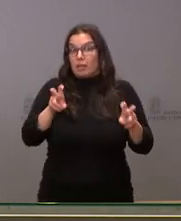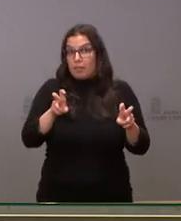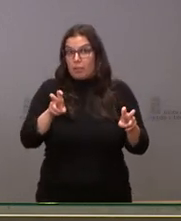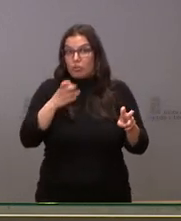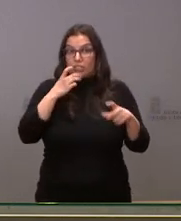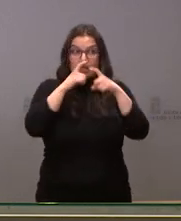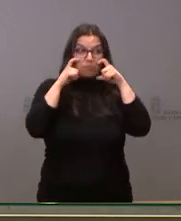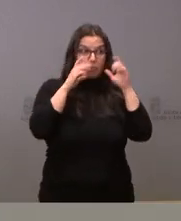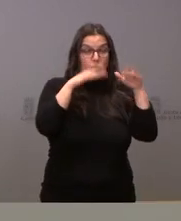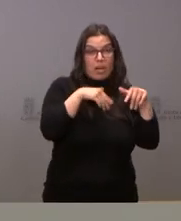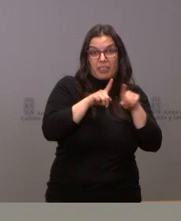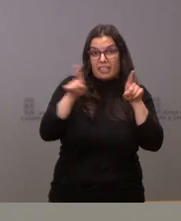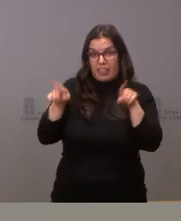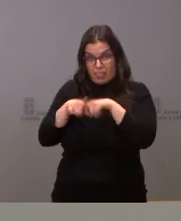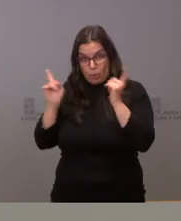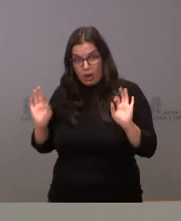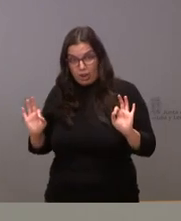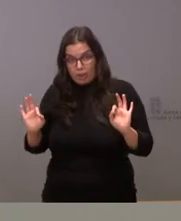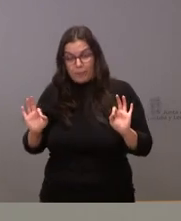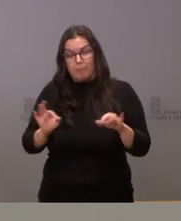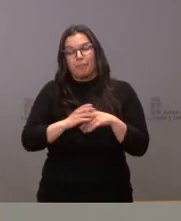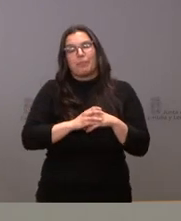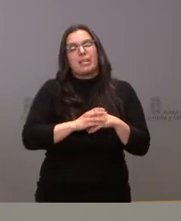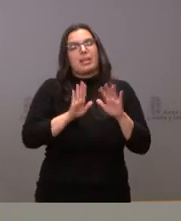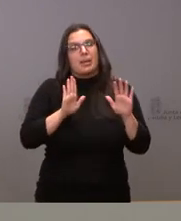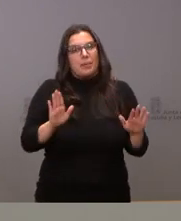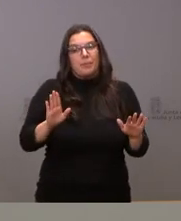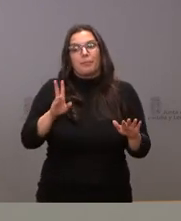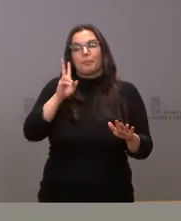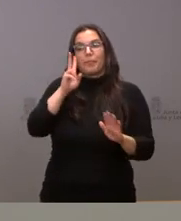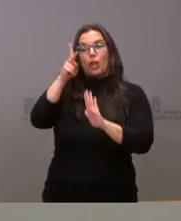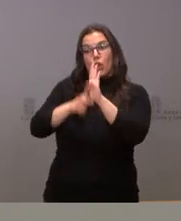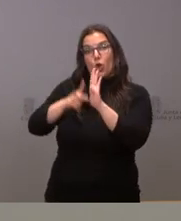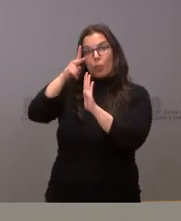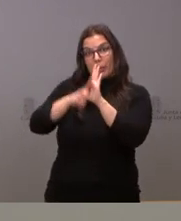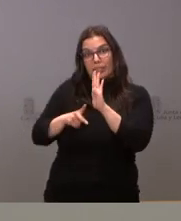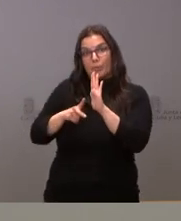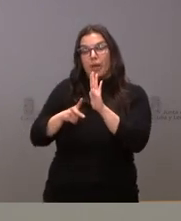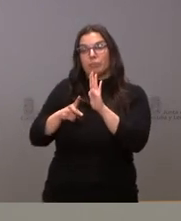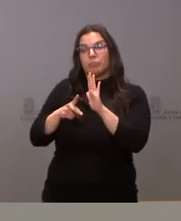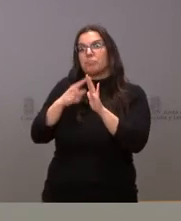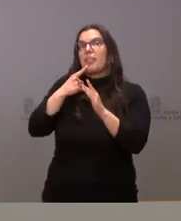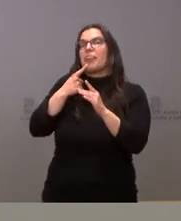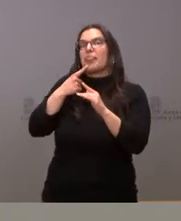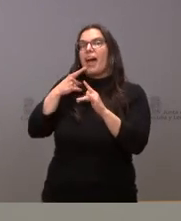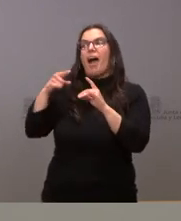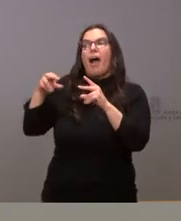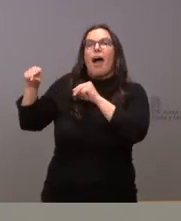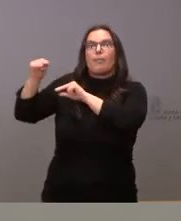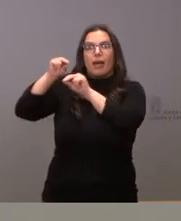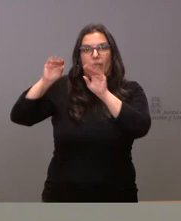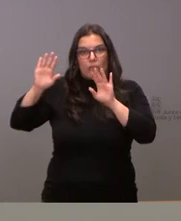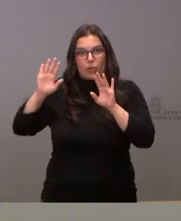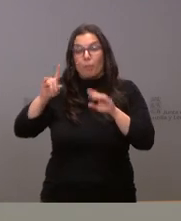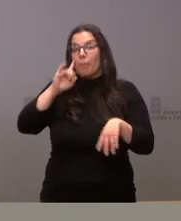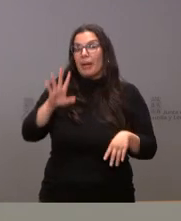distancias ¿no? Bueno de la lectura de normativa que se está hablando establece dos